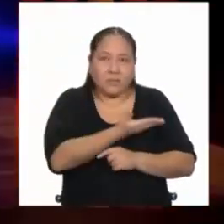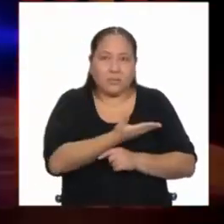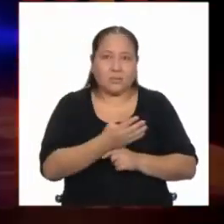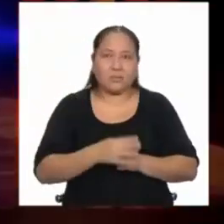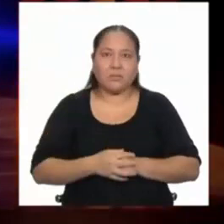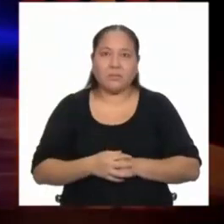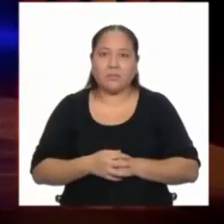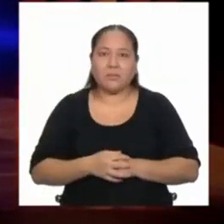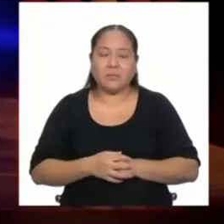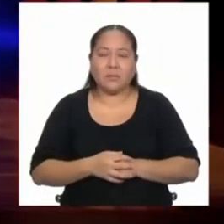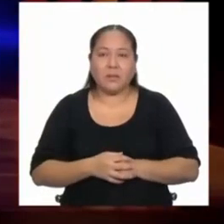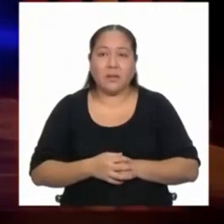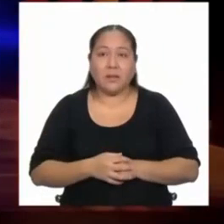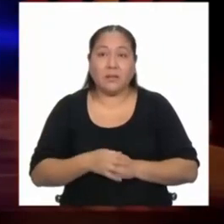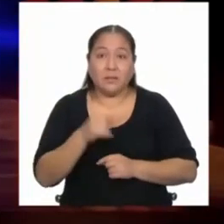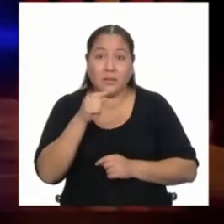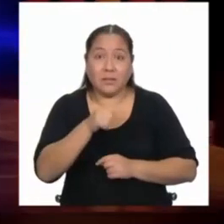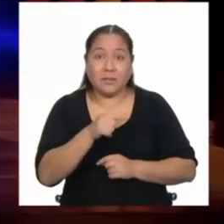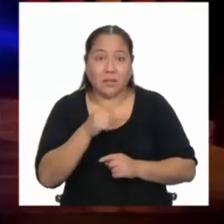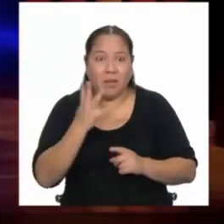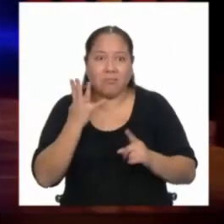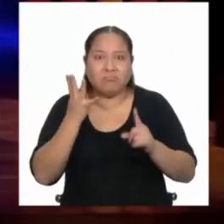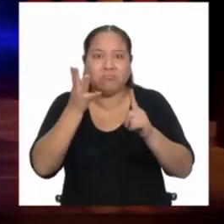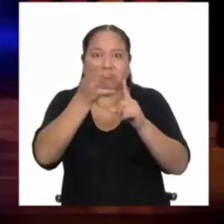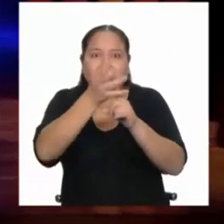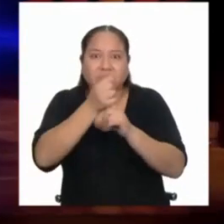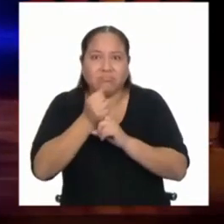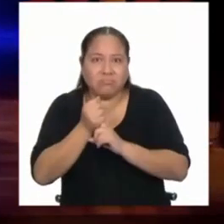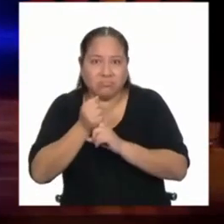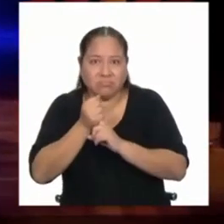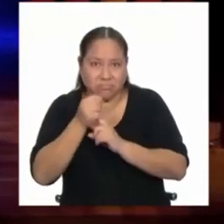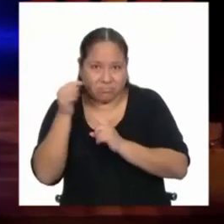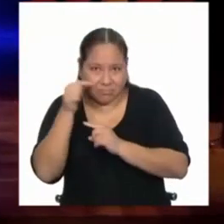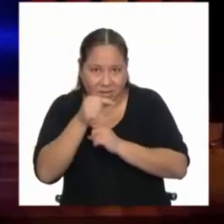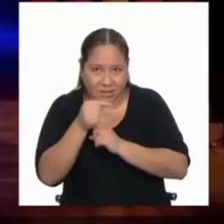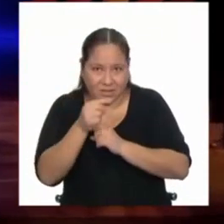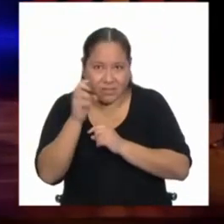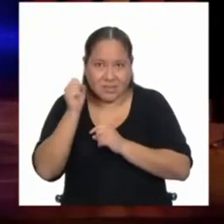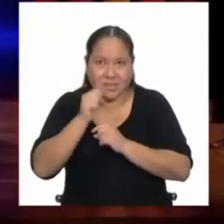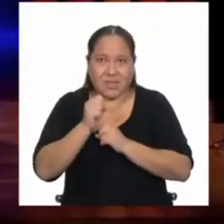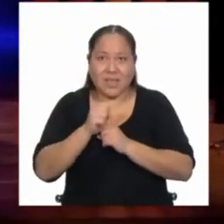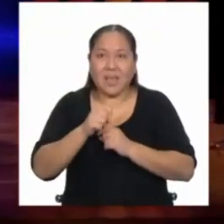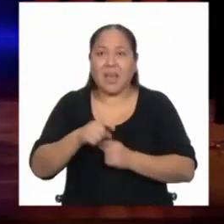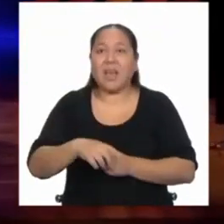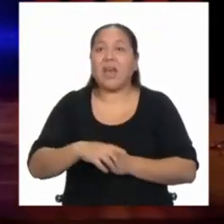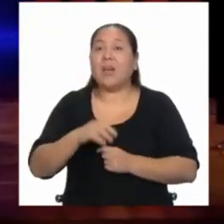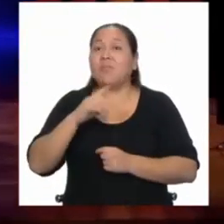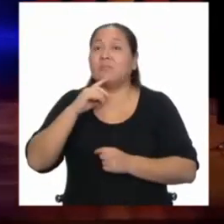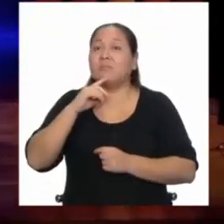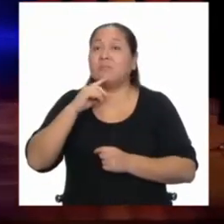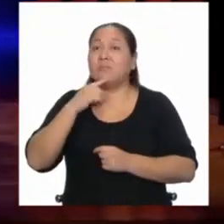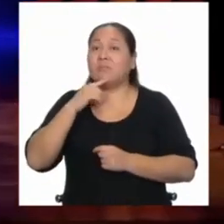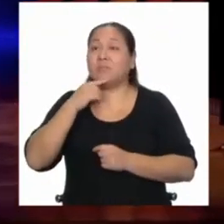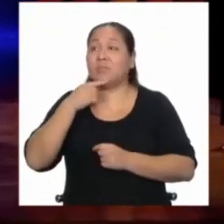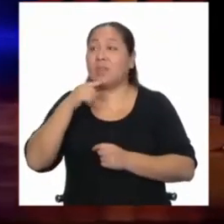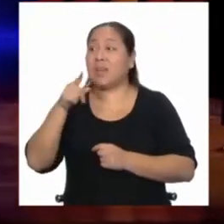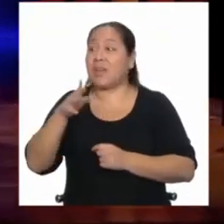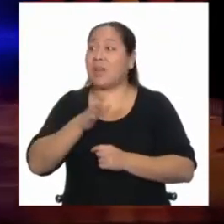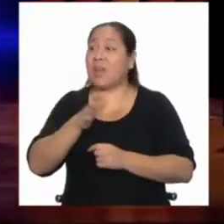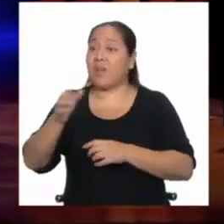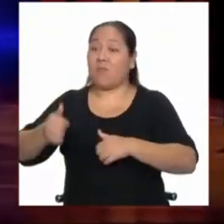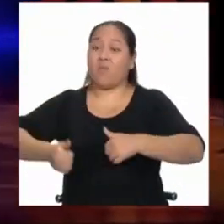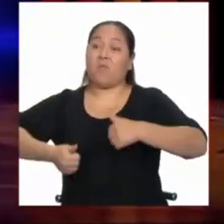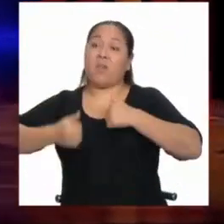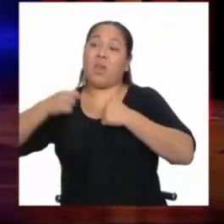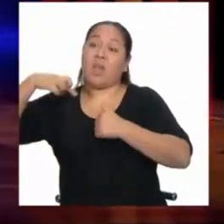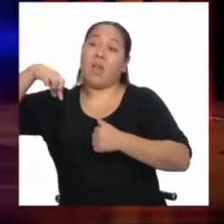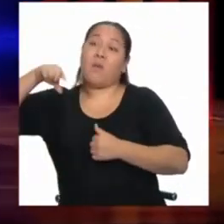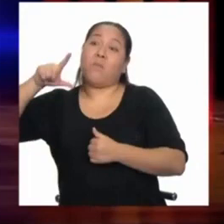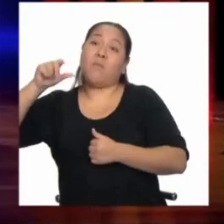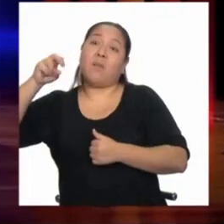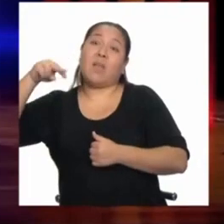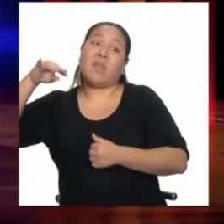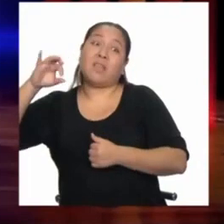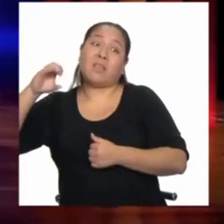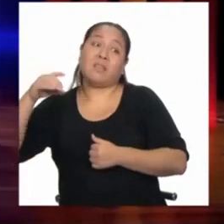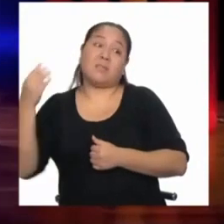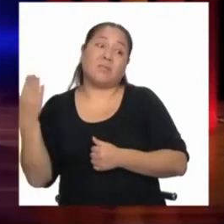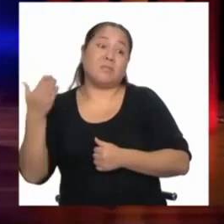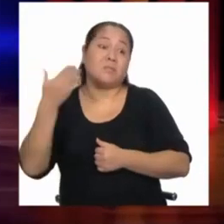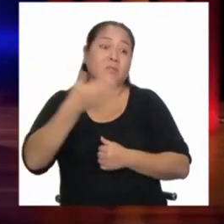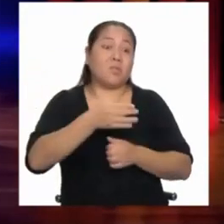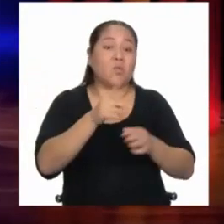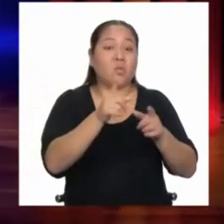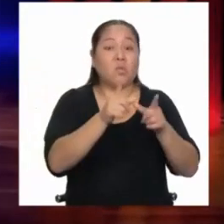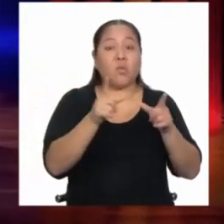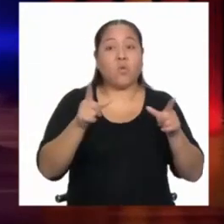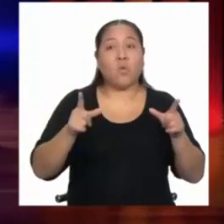Entonces, eso, y no solo lograba eso, sino que tenías a la chica que vivía en la planicie, tomando clases, ¿no?, en